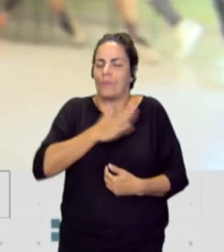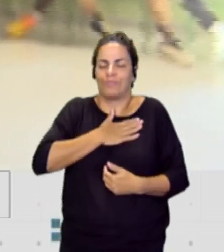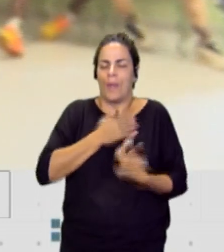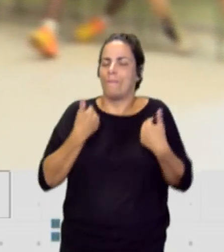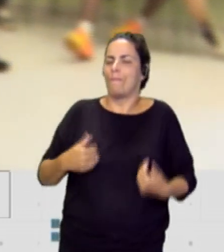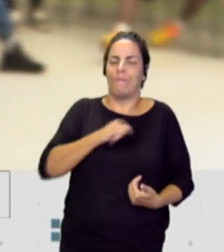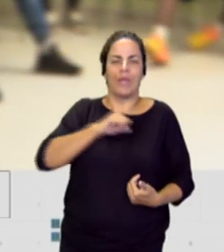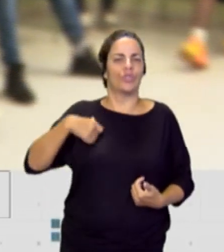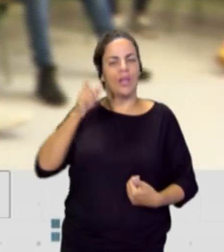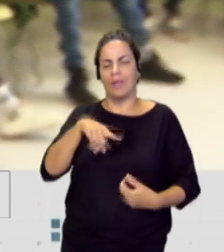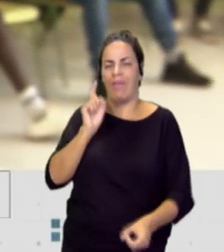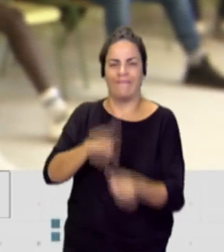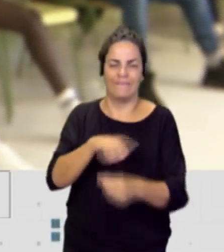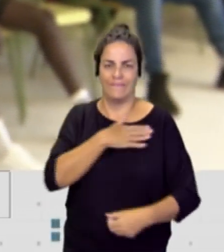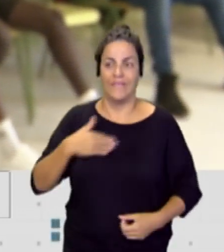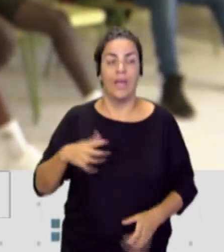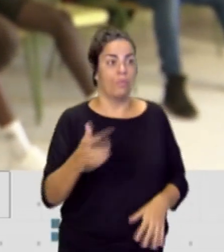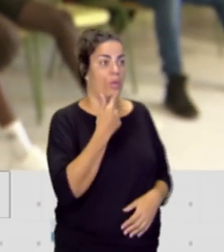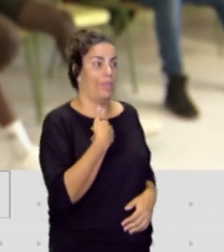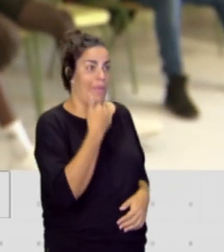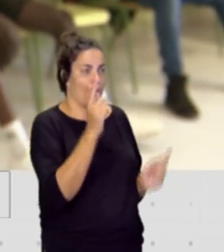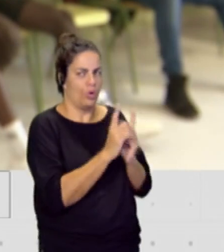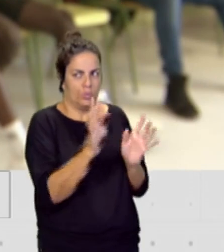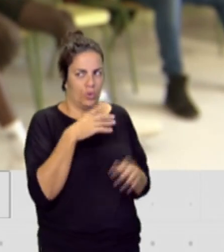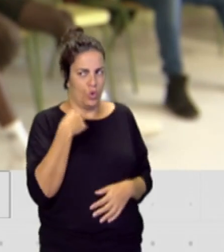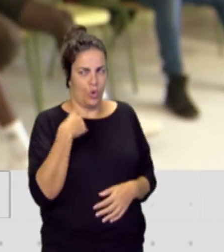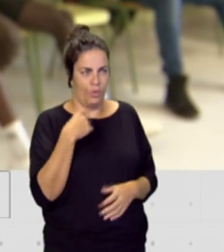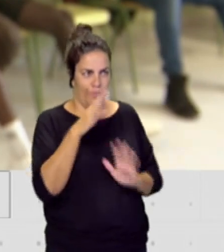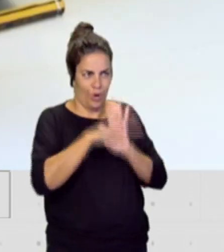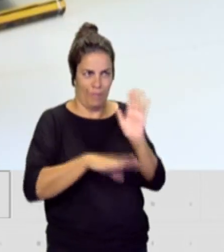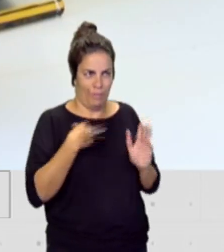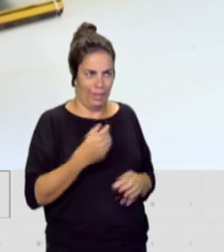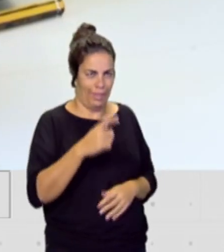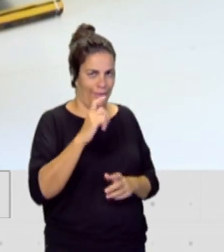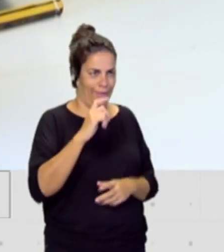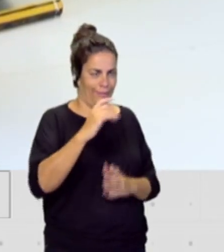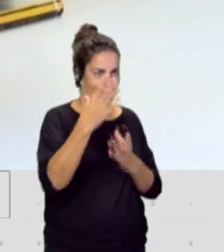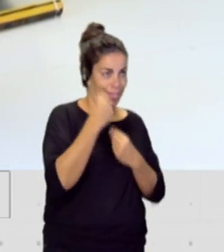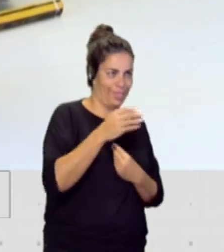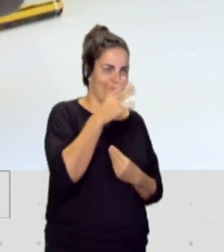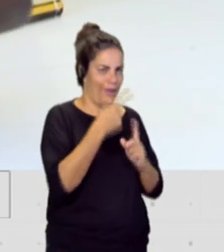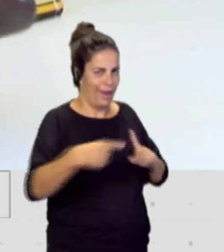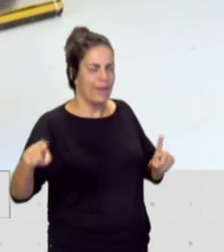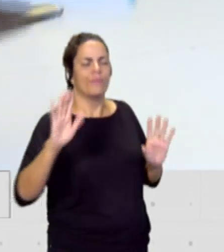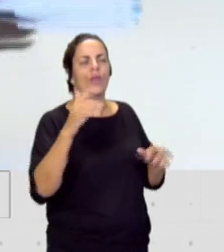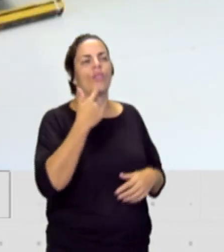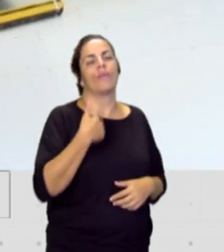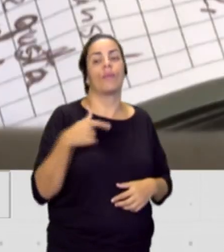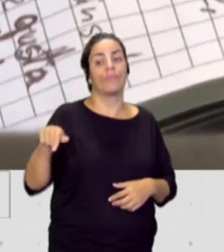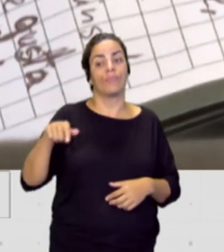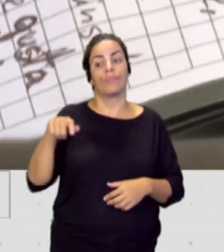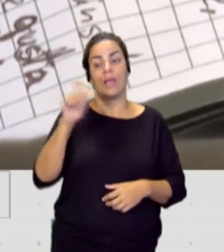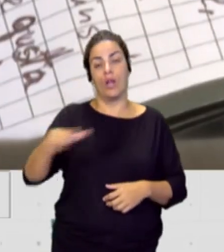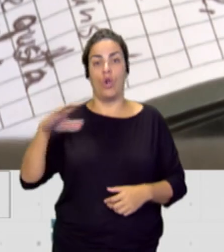brevemente, que yo no dirijo este programa, me van a cortar las orejas. Dime una cosa brevemente. ¿Cómo ha influido la estancia de los chicos